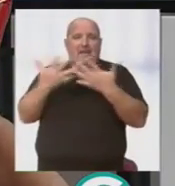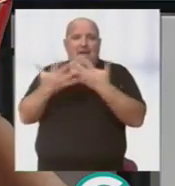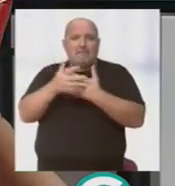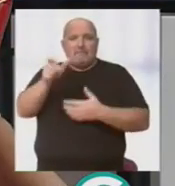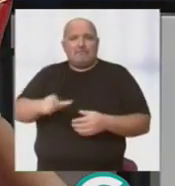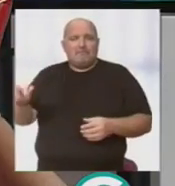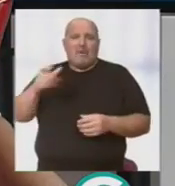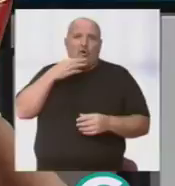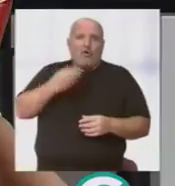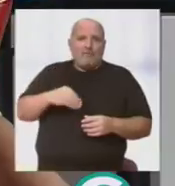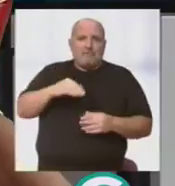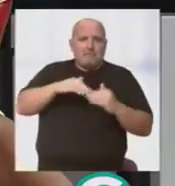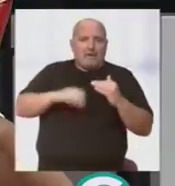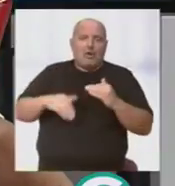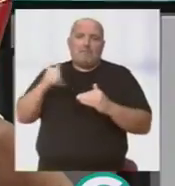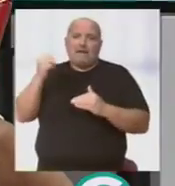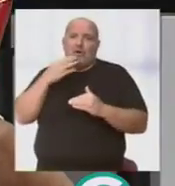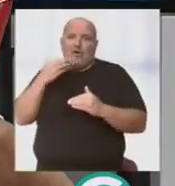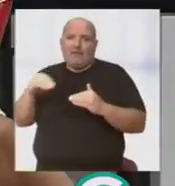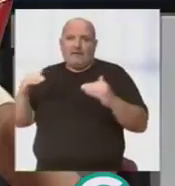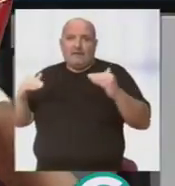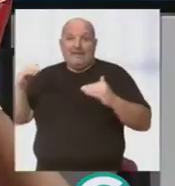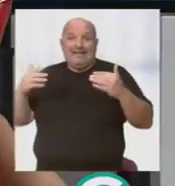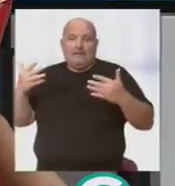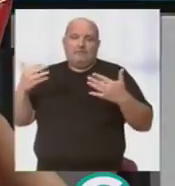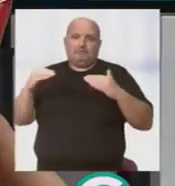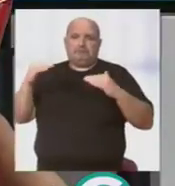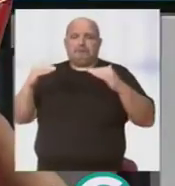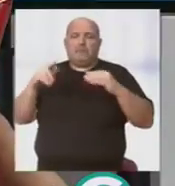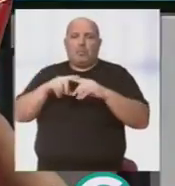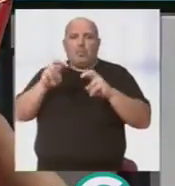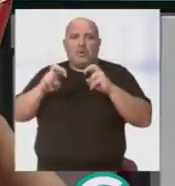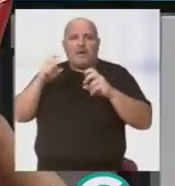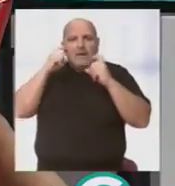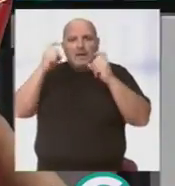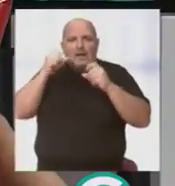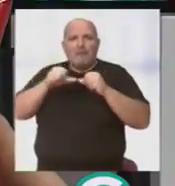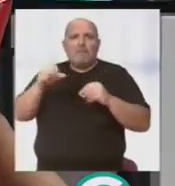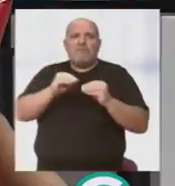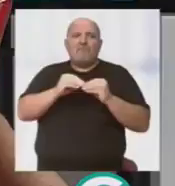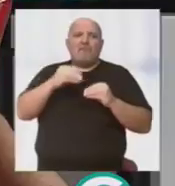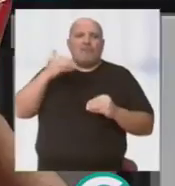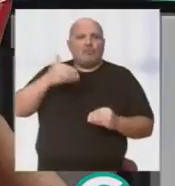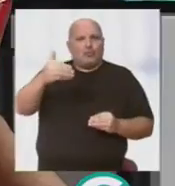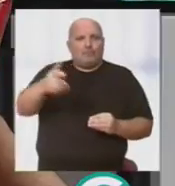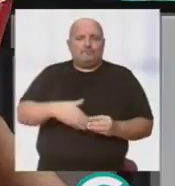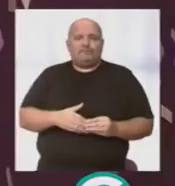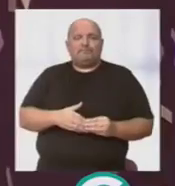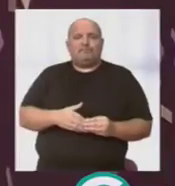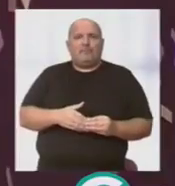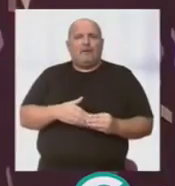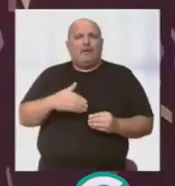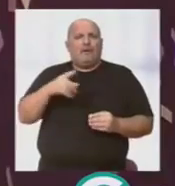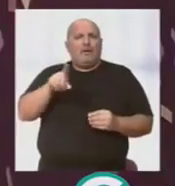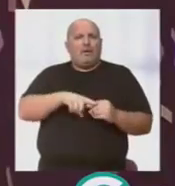gente menos joven, y por lo cual, pues bueno, pues ahí creo que intentamos buscar un poco el futuro, ¿no? Y